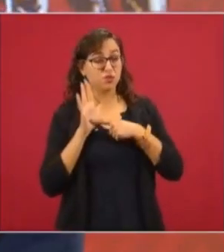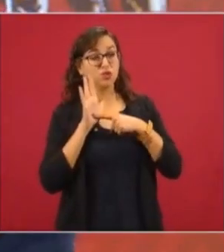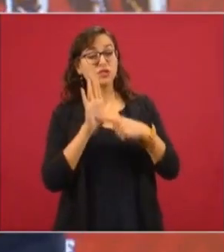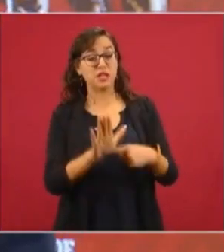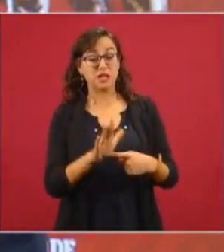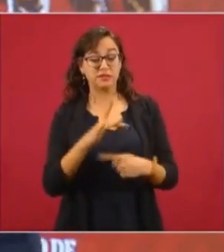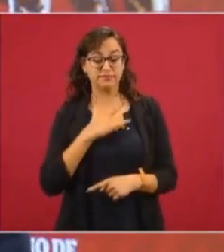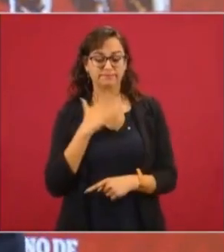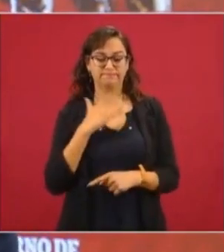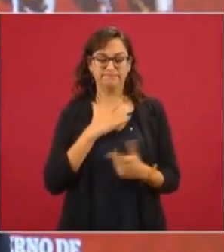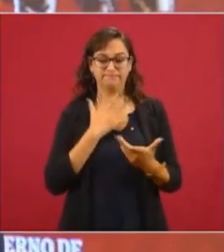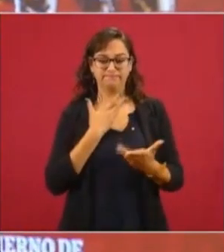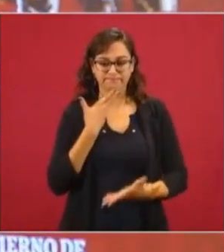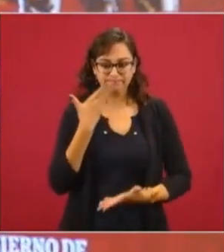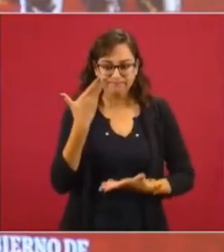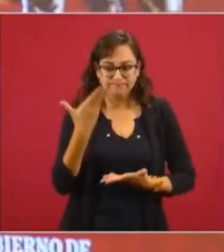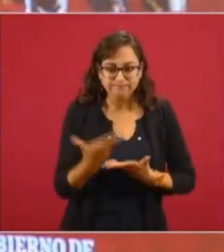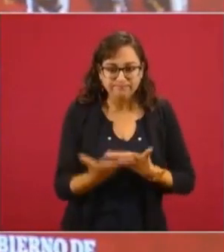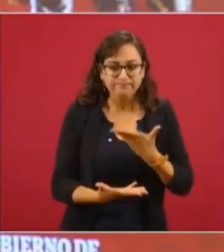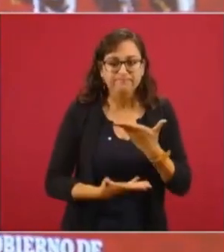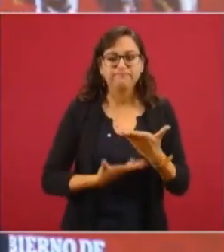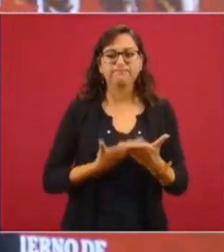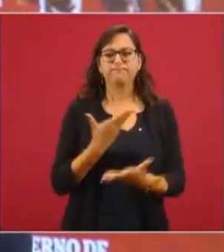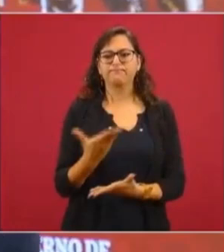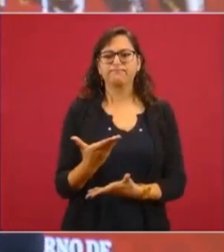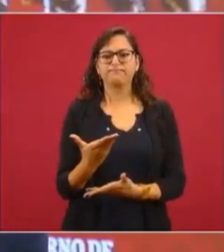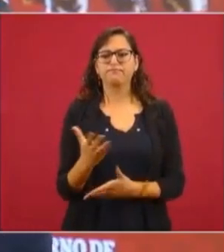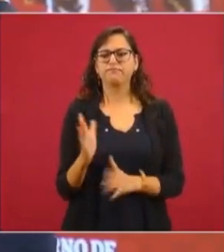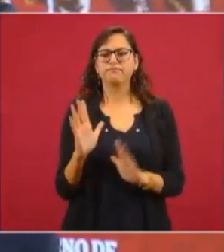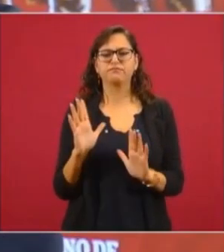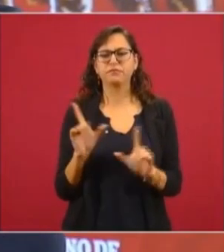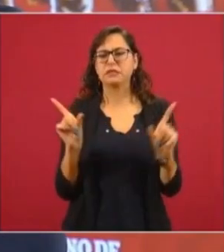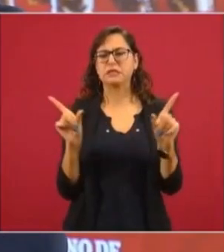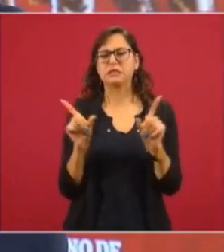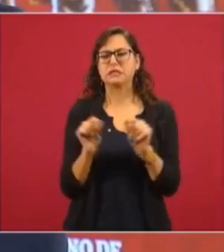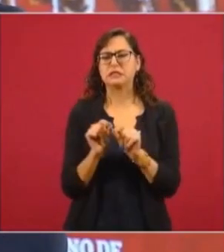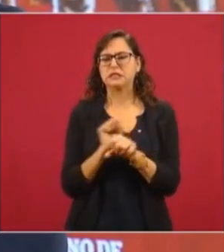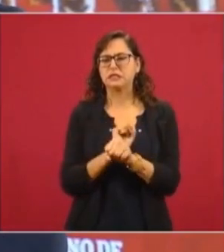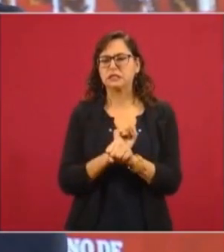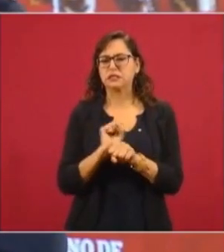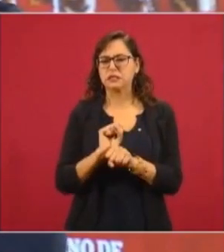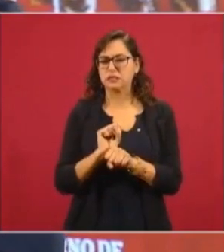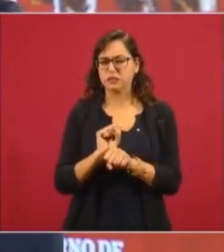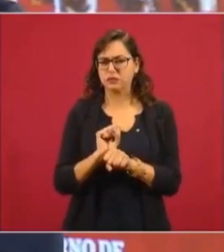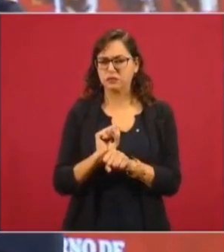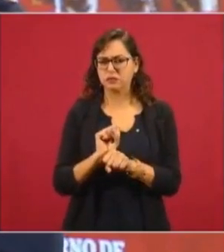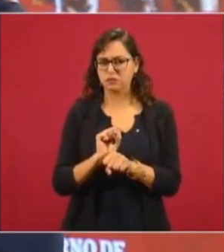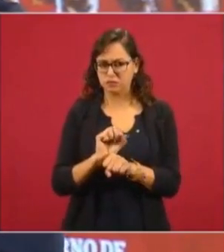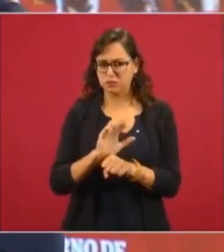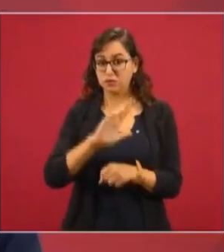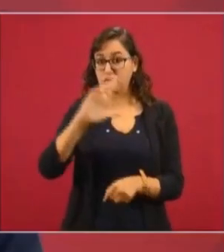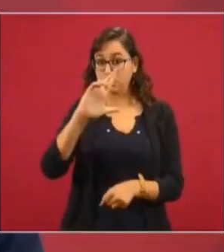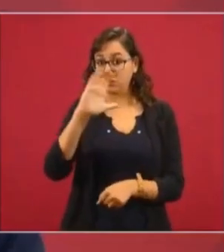hiciera una referencia y un reconocimiento